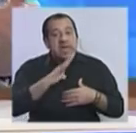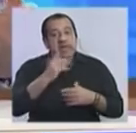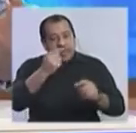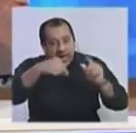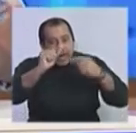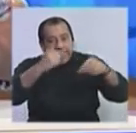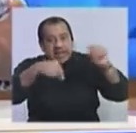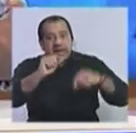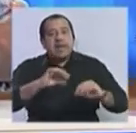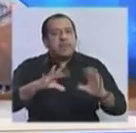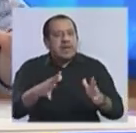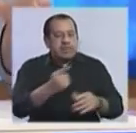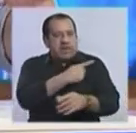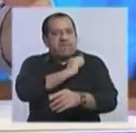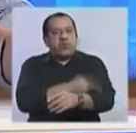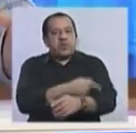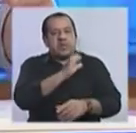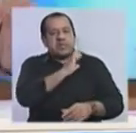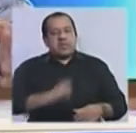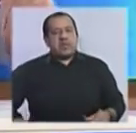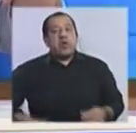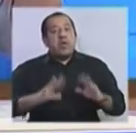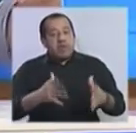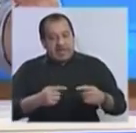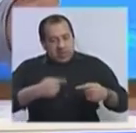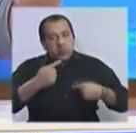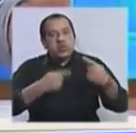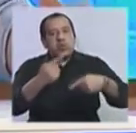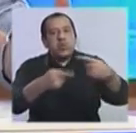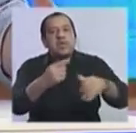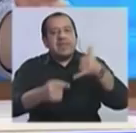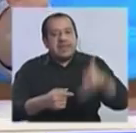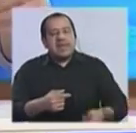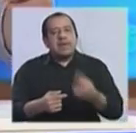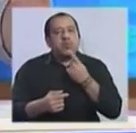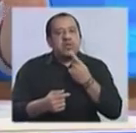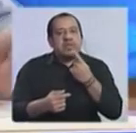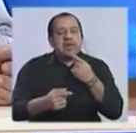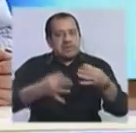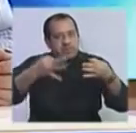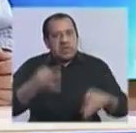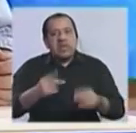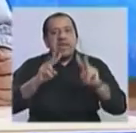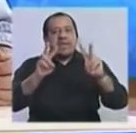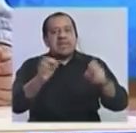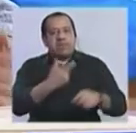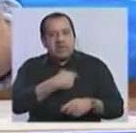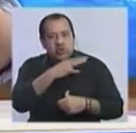fortalecer al Estado, para que siga teniendo políticas activas en lo productivo, en lo social.